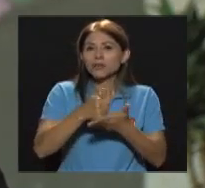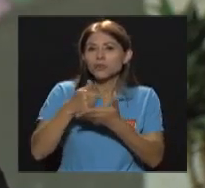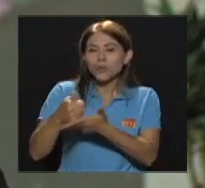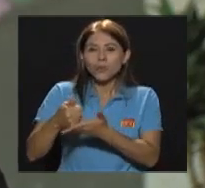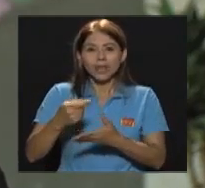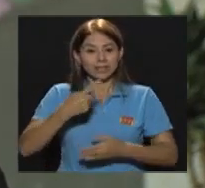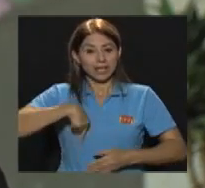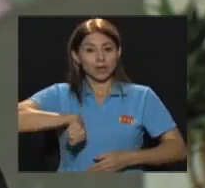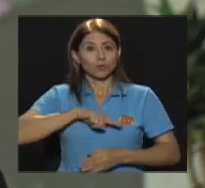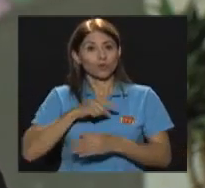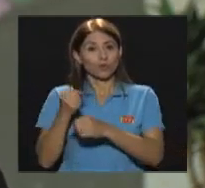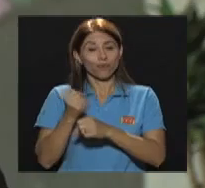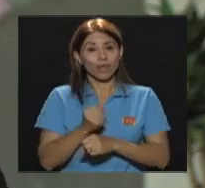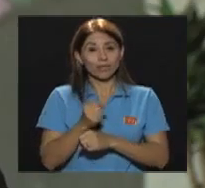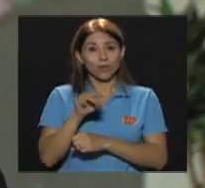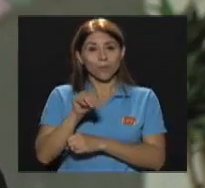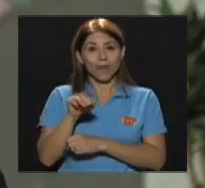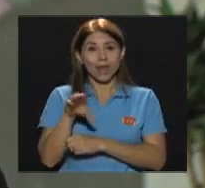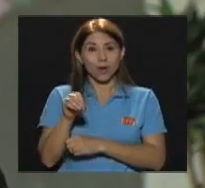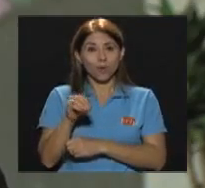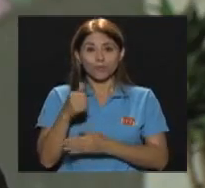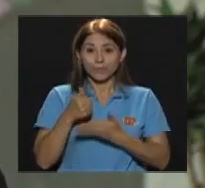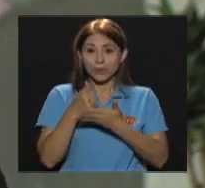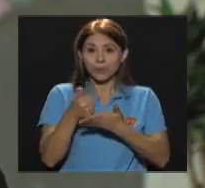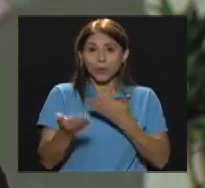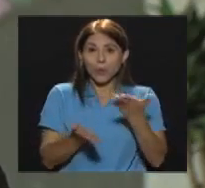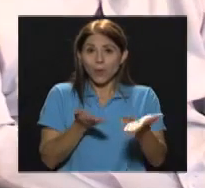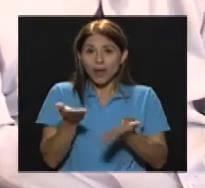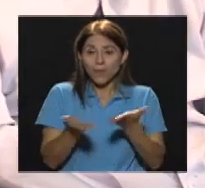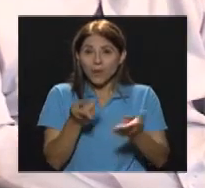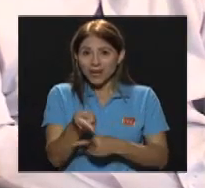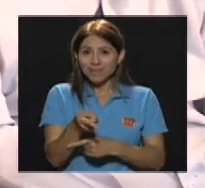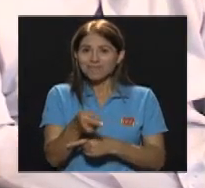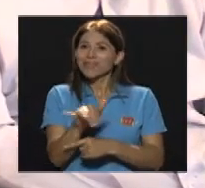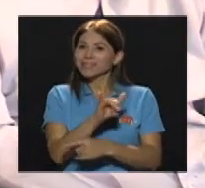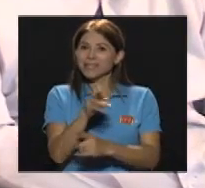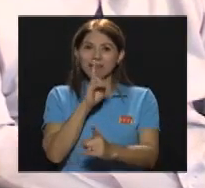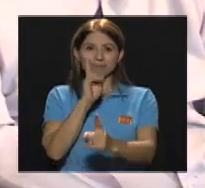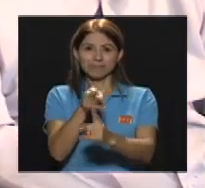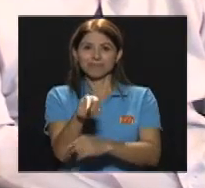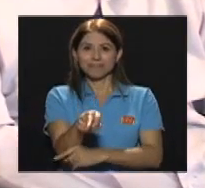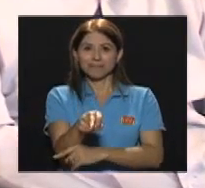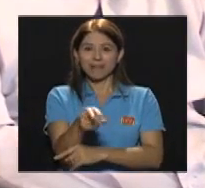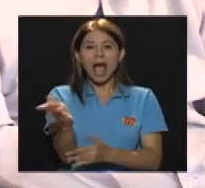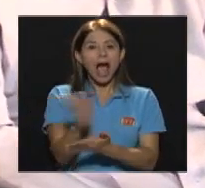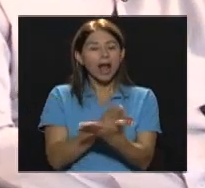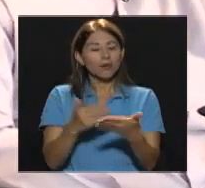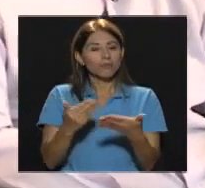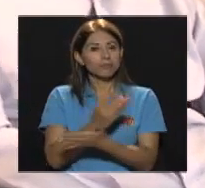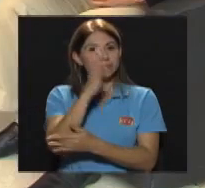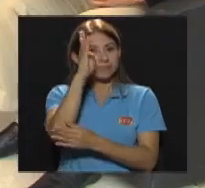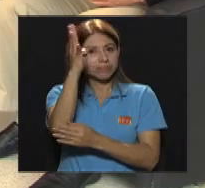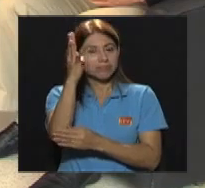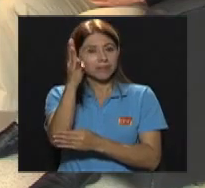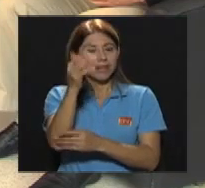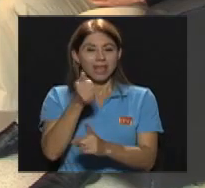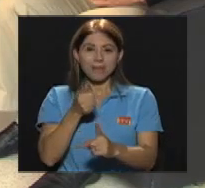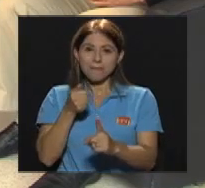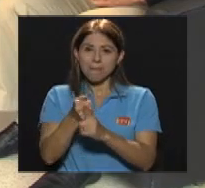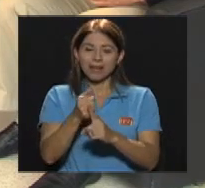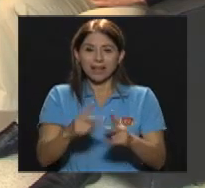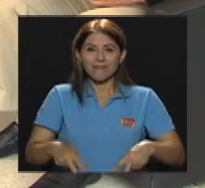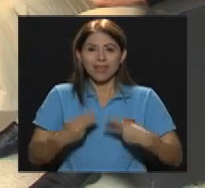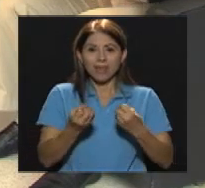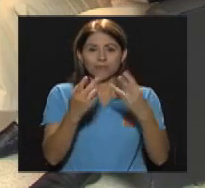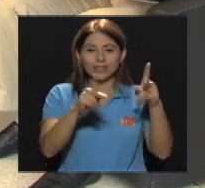Haga Sean en esa dirección Que sea algo innovador Y que impacte La vida de muchas personas Claro Y sin duda Que fue